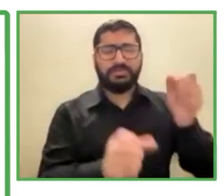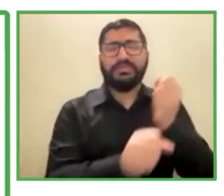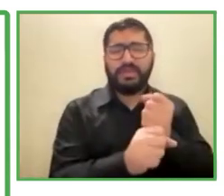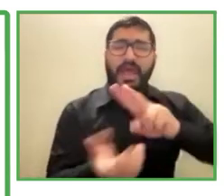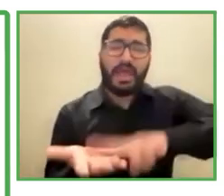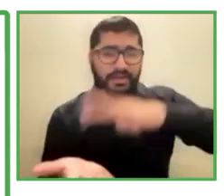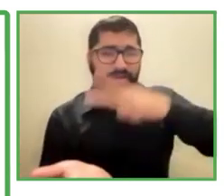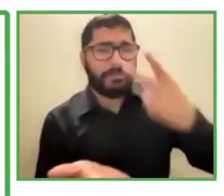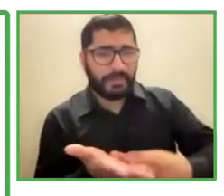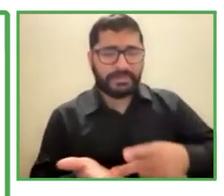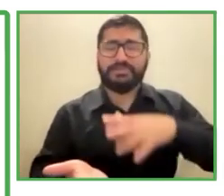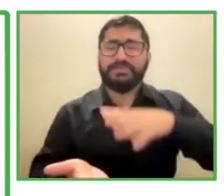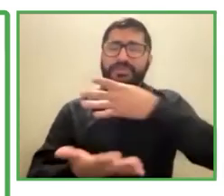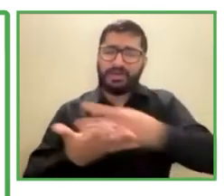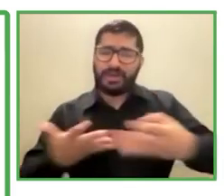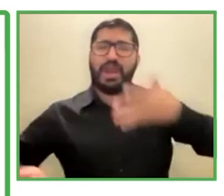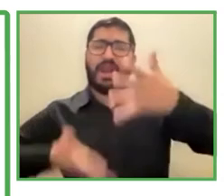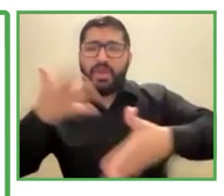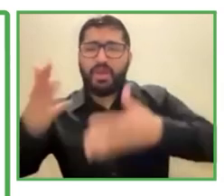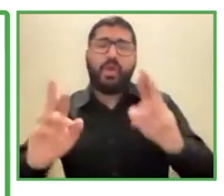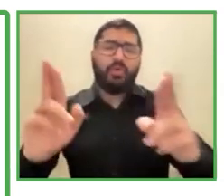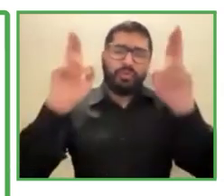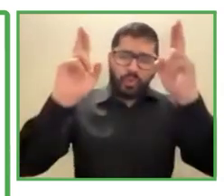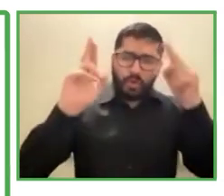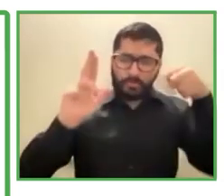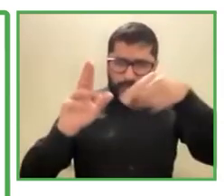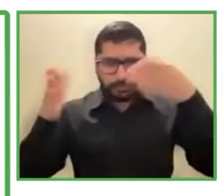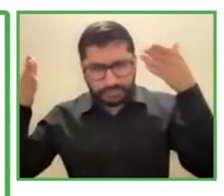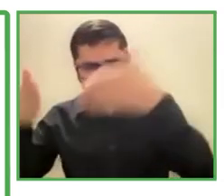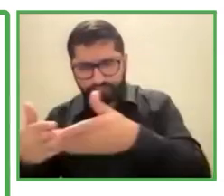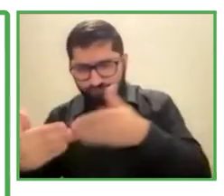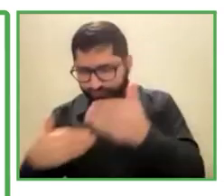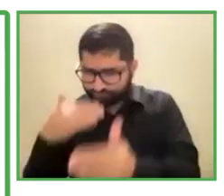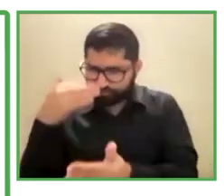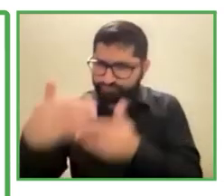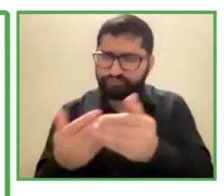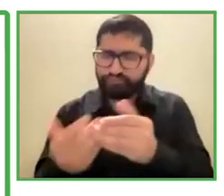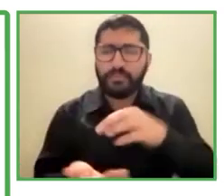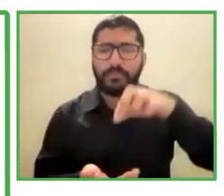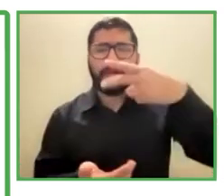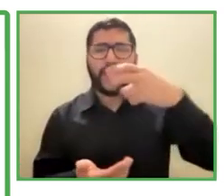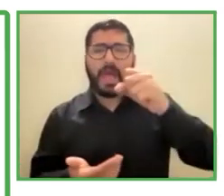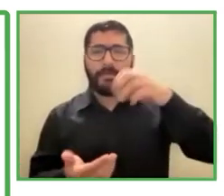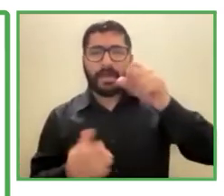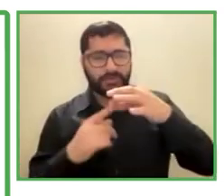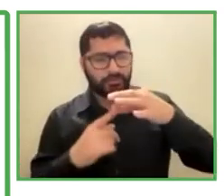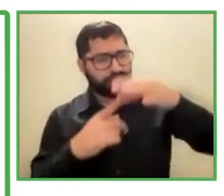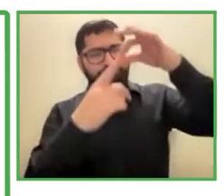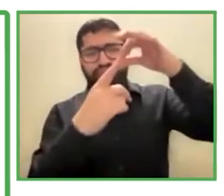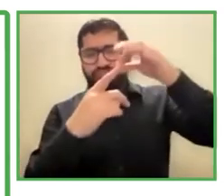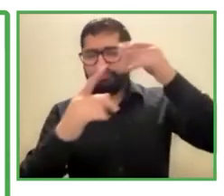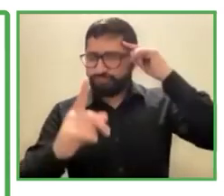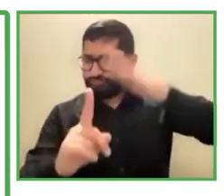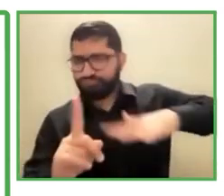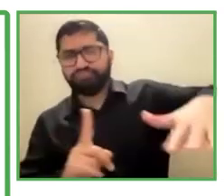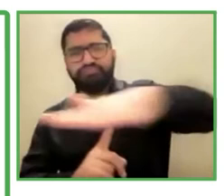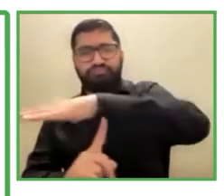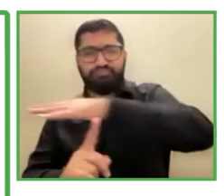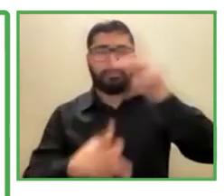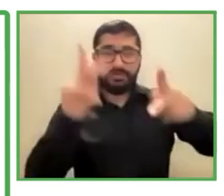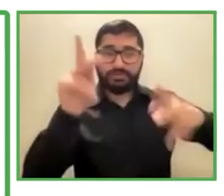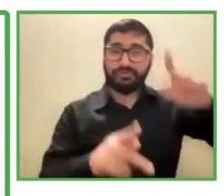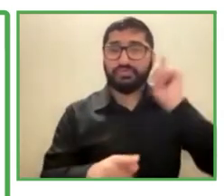sirva como un gerente de casos para que la gente sorda pueda guiarse a través del sistema